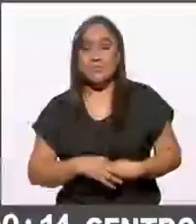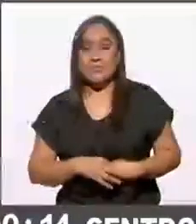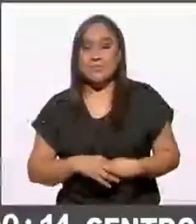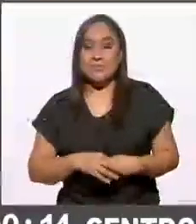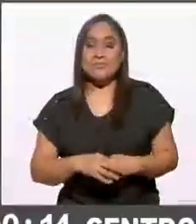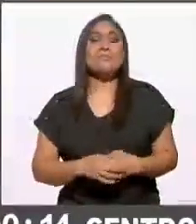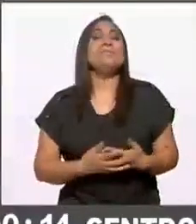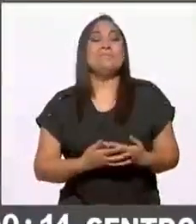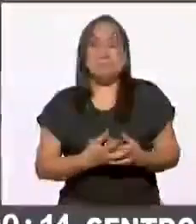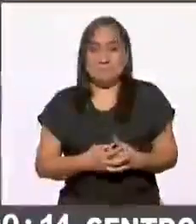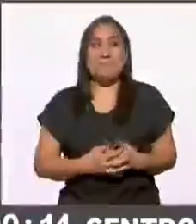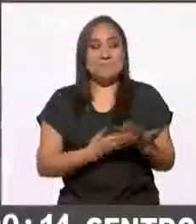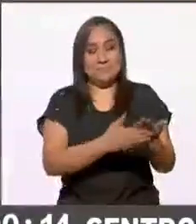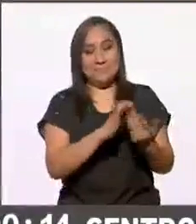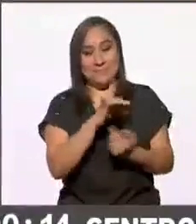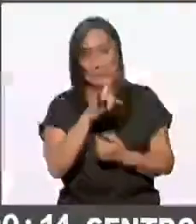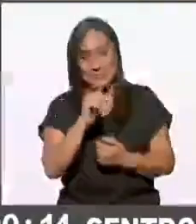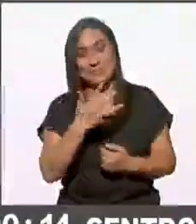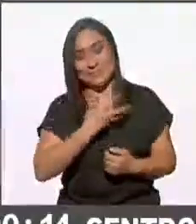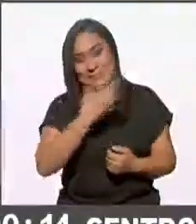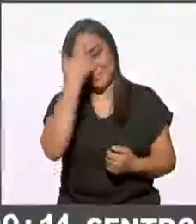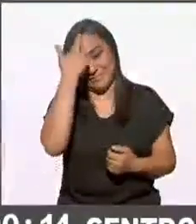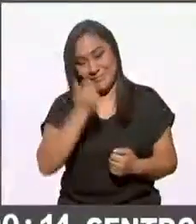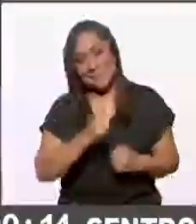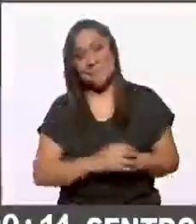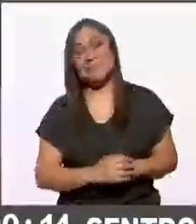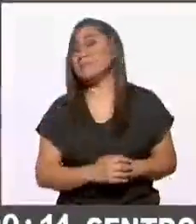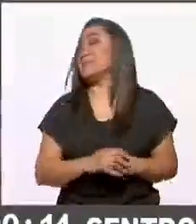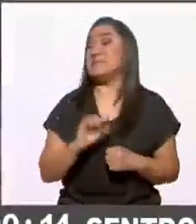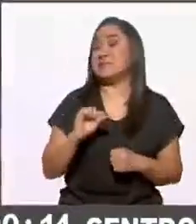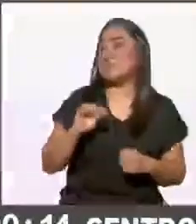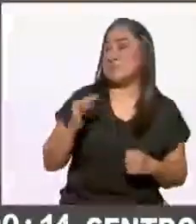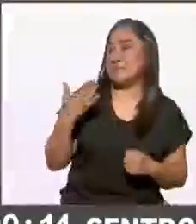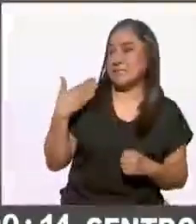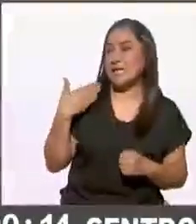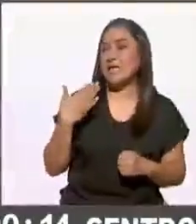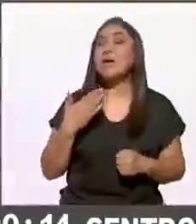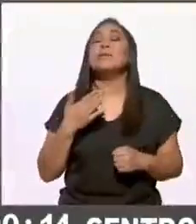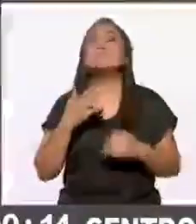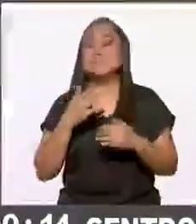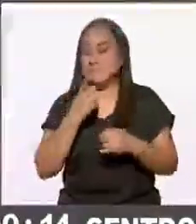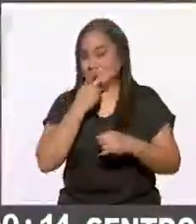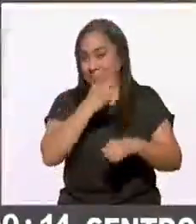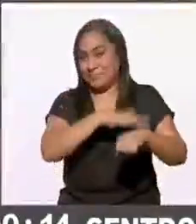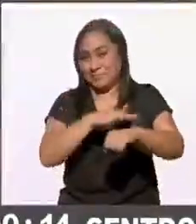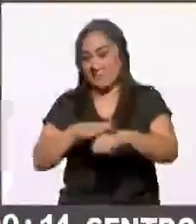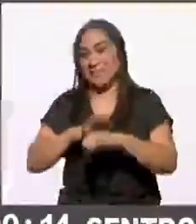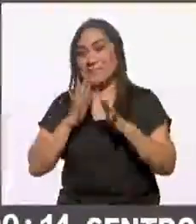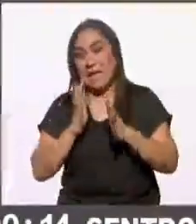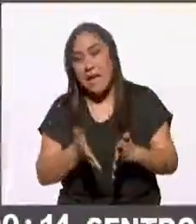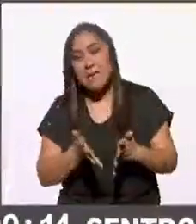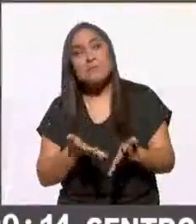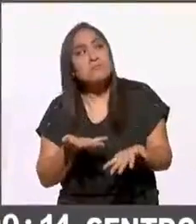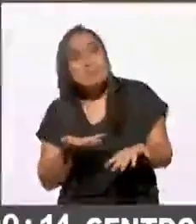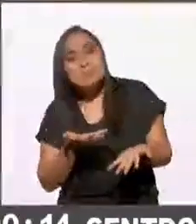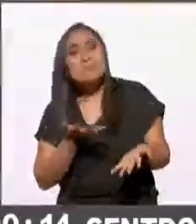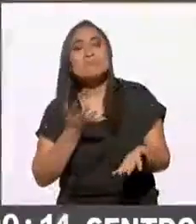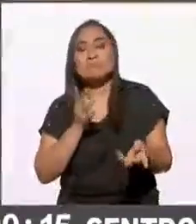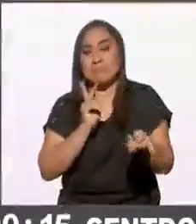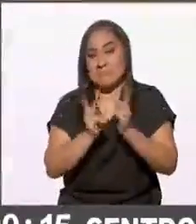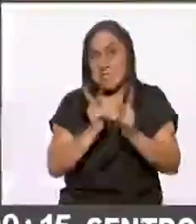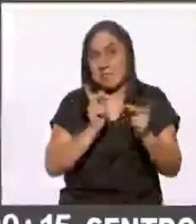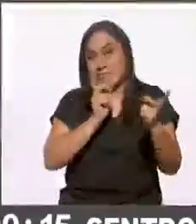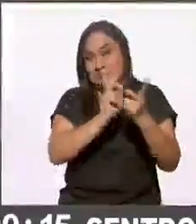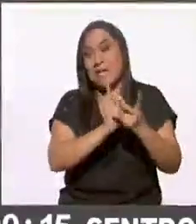Así es Claudia pues efectivamente hace unos minutos como bien les informábamos que pudimos platicar con el consejero